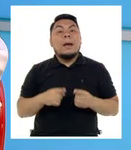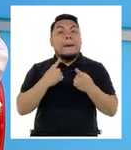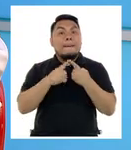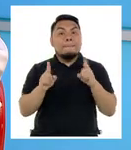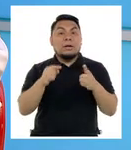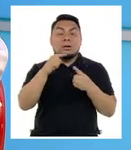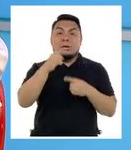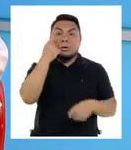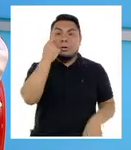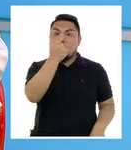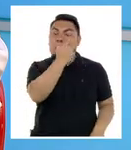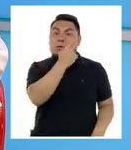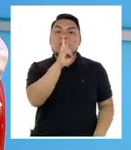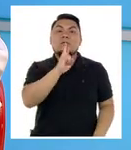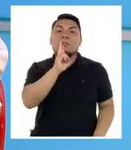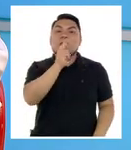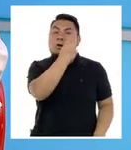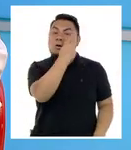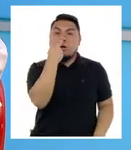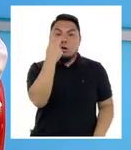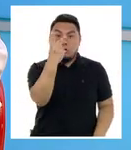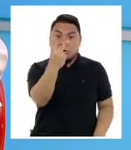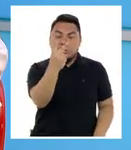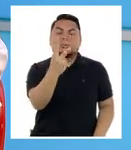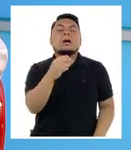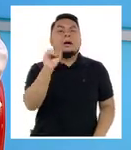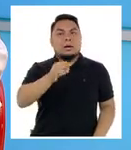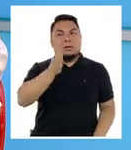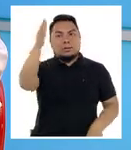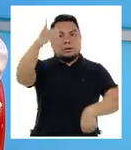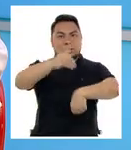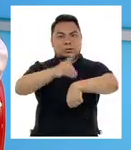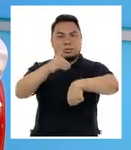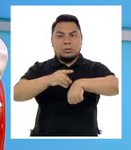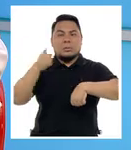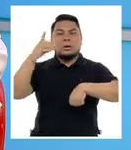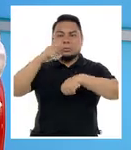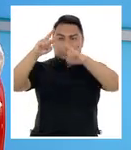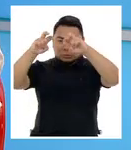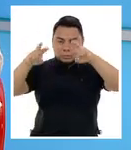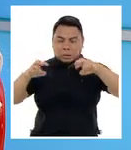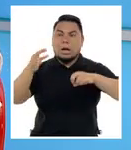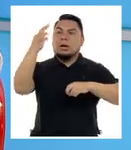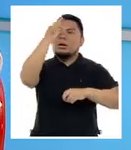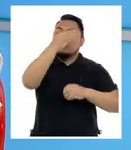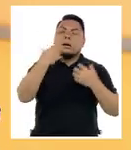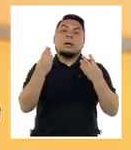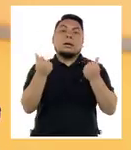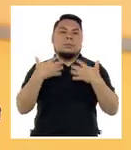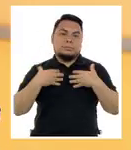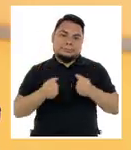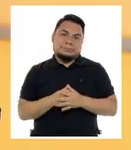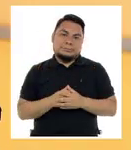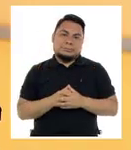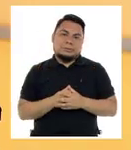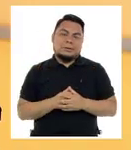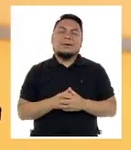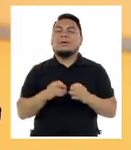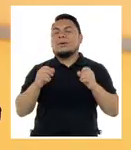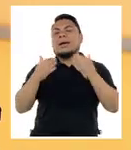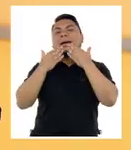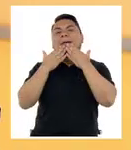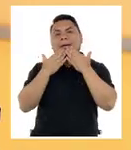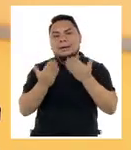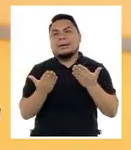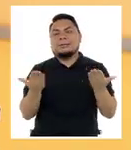rojos, vaya inmediatamente a un oftalmólogo para verificar qué tipo de infección le ha dado a usted. Ay, doctor, de verdad, qué gusto de